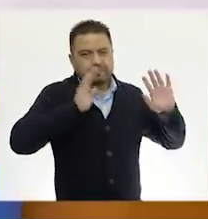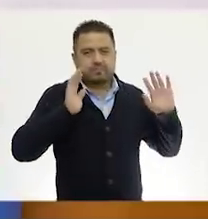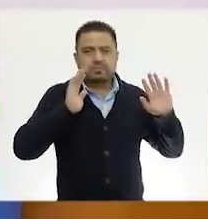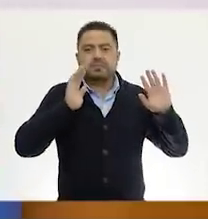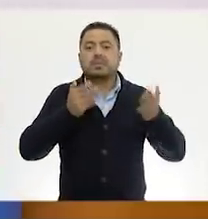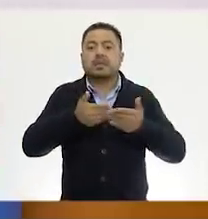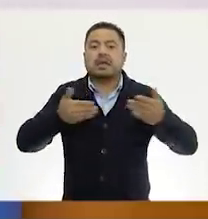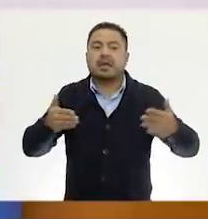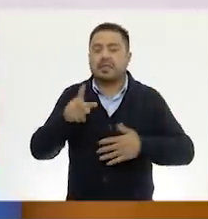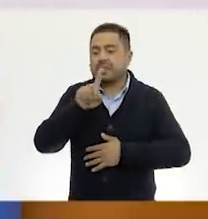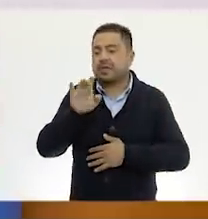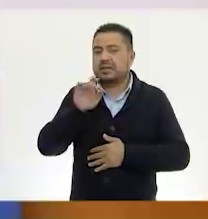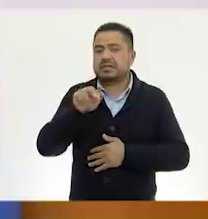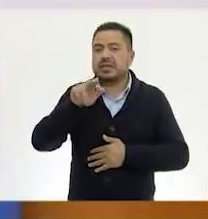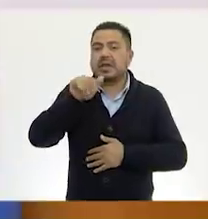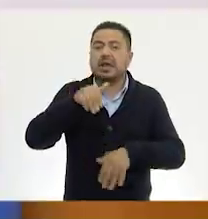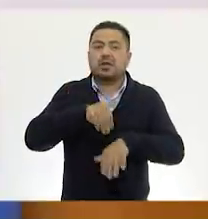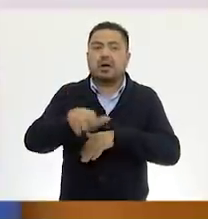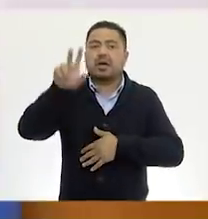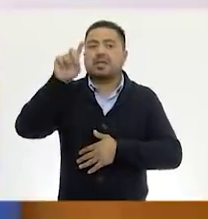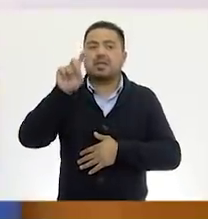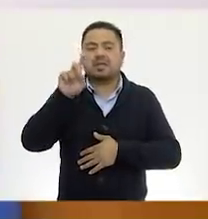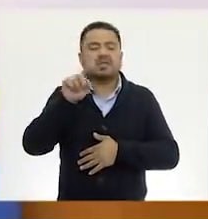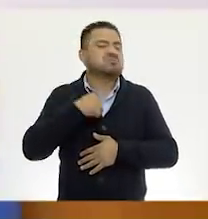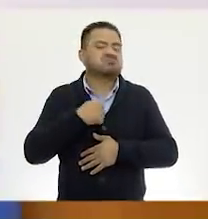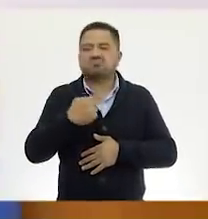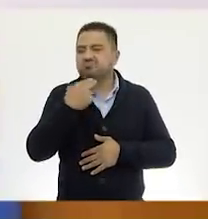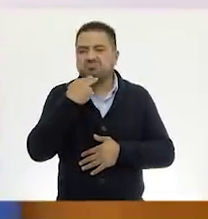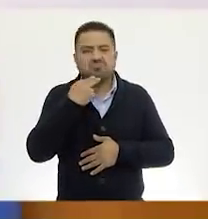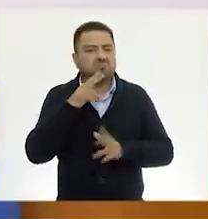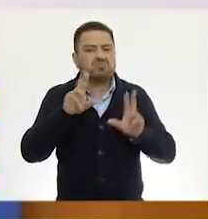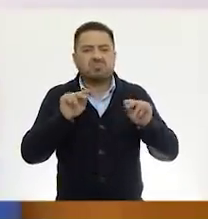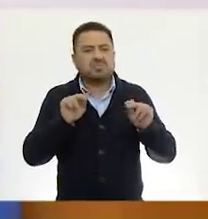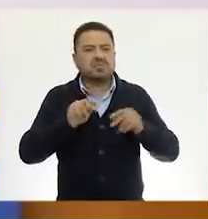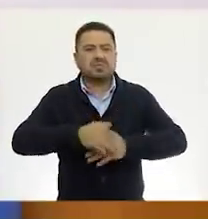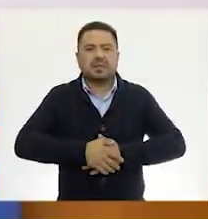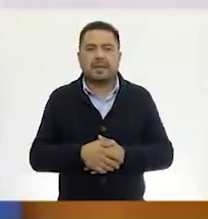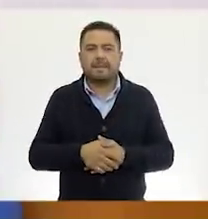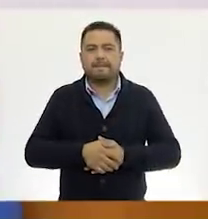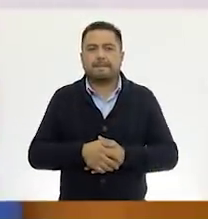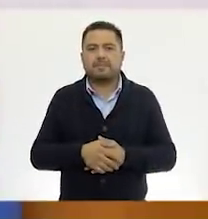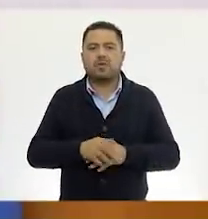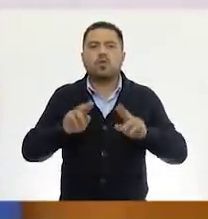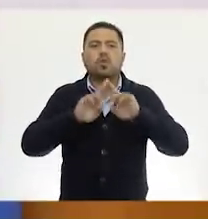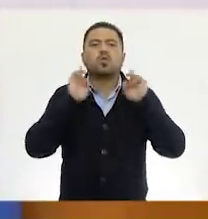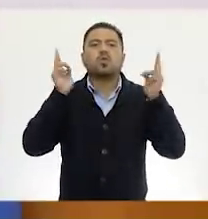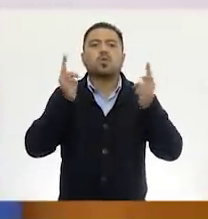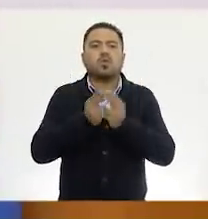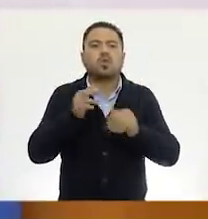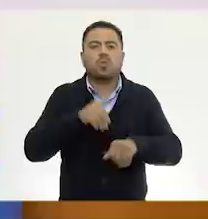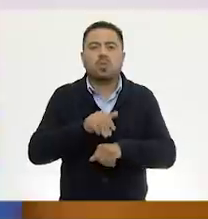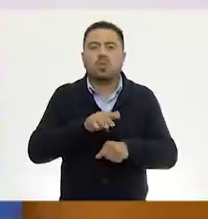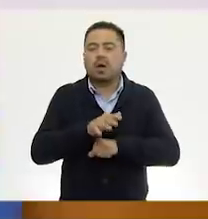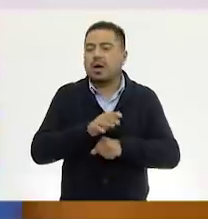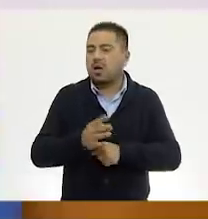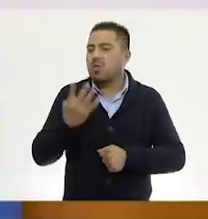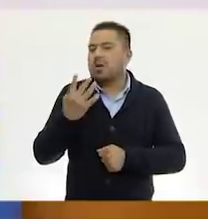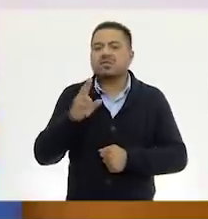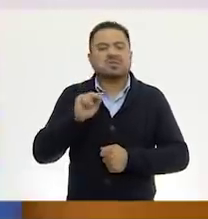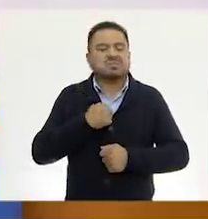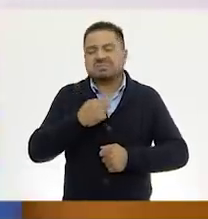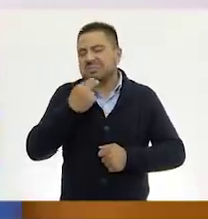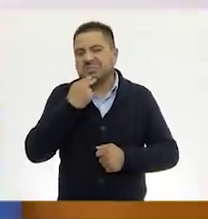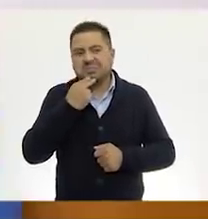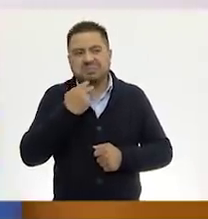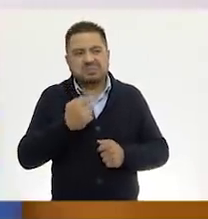En las decenas me salió el treinta. Tampoco me sirve. Y en las unidades, el cuatro, que tampoco me